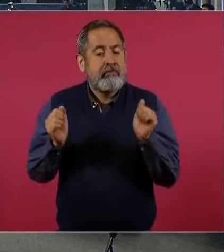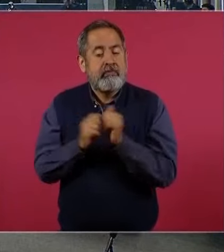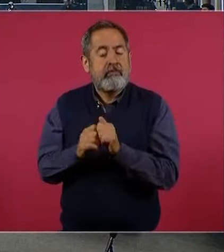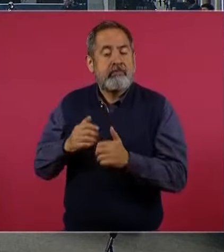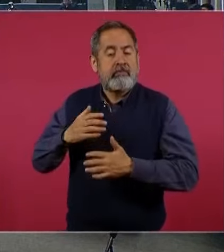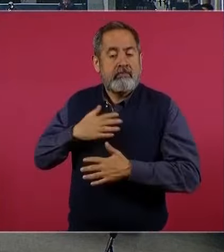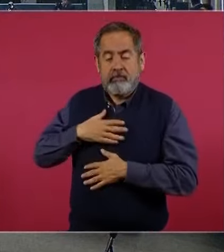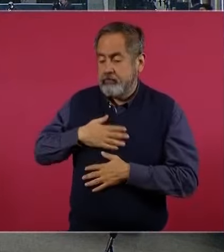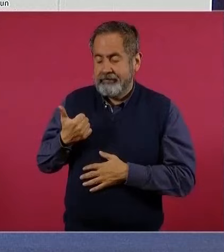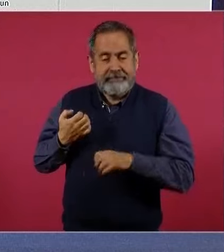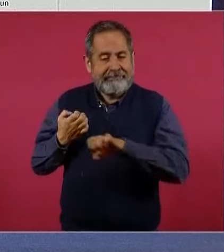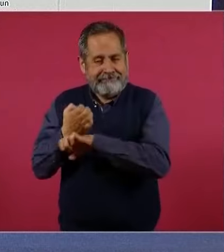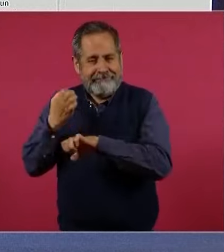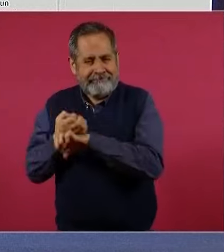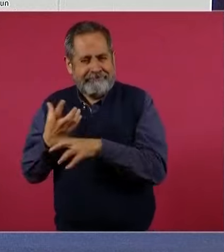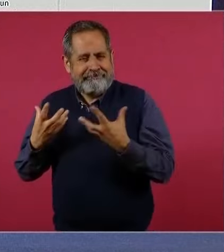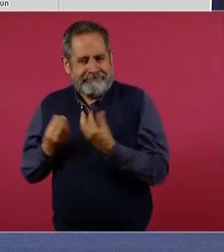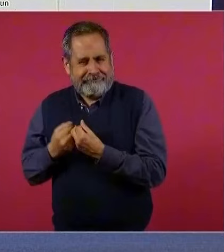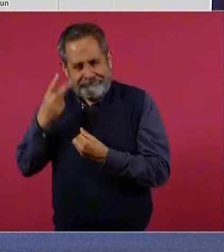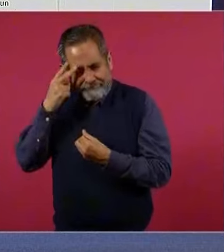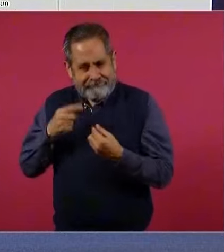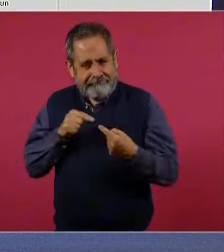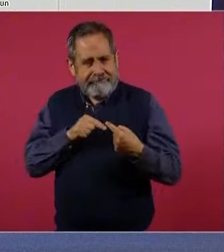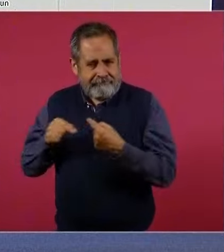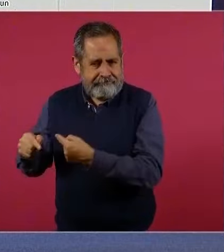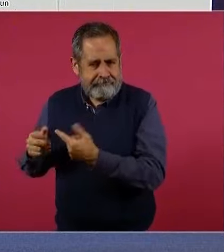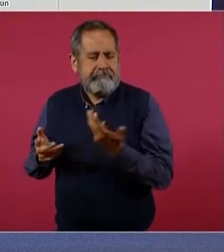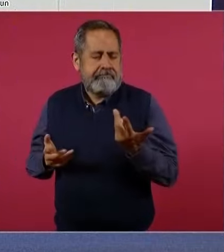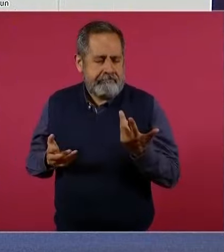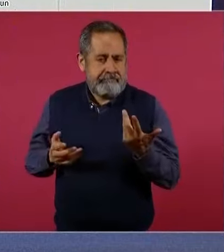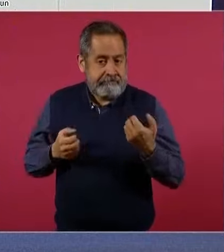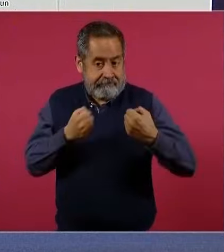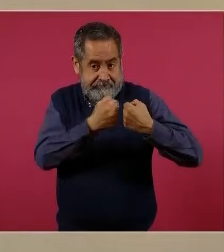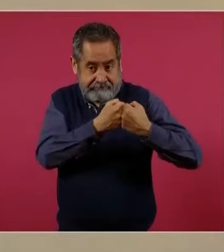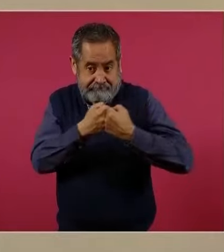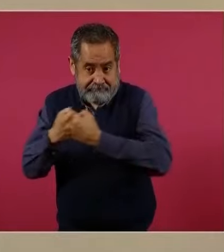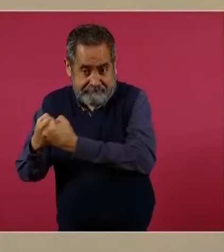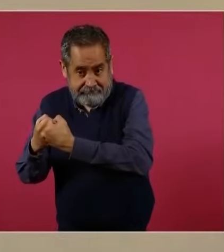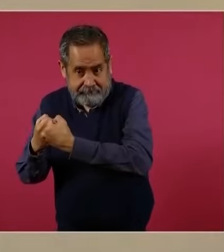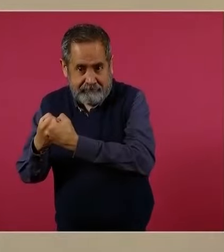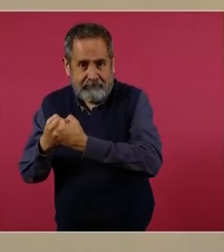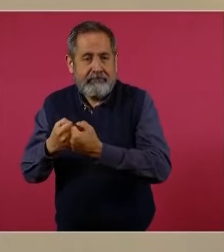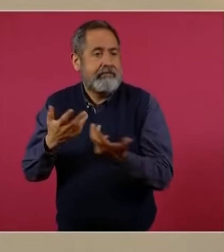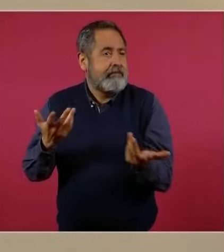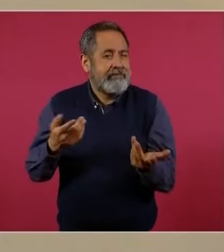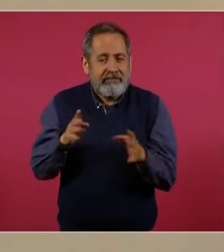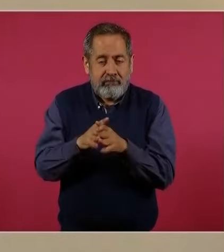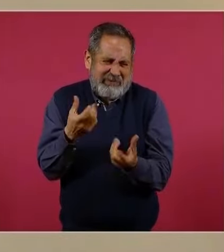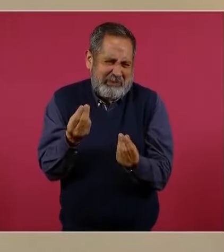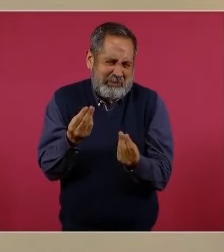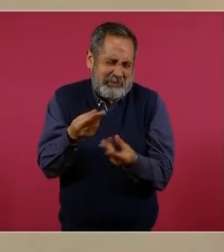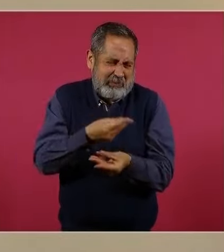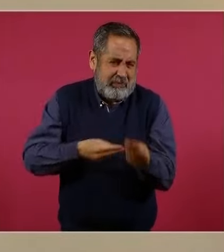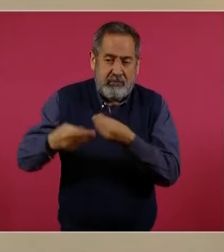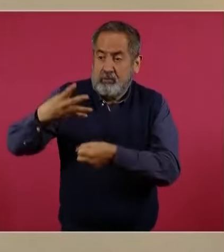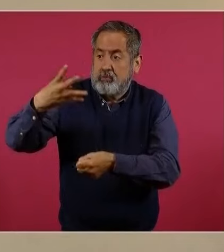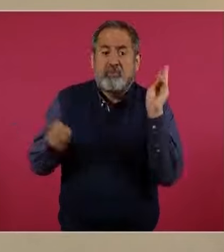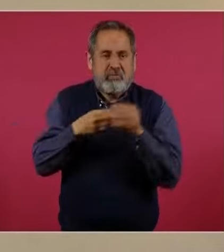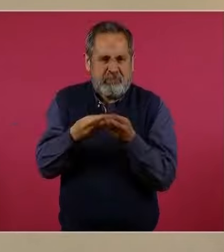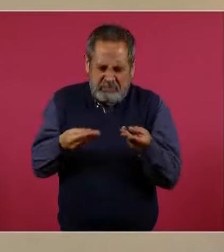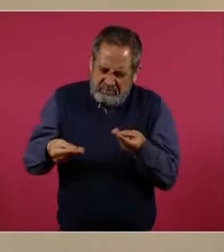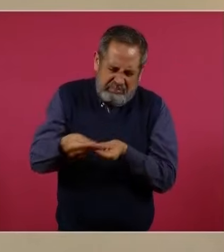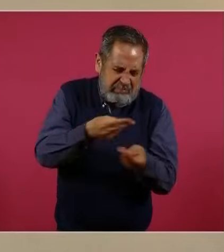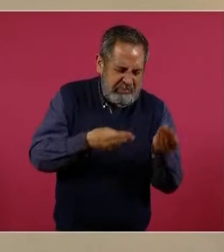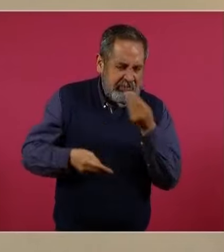estados fronterizos del lado mexicano representan la cuarta economía mundial. agrego